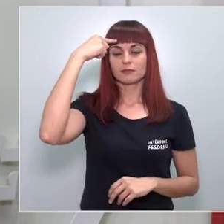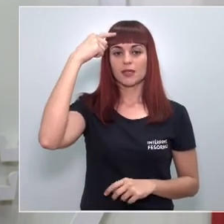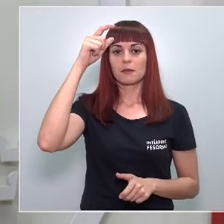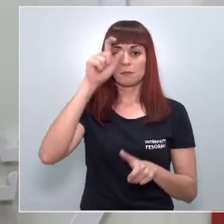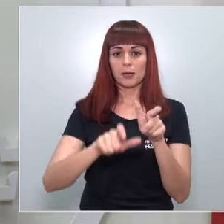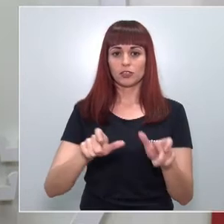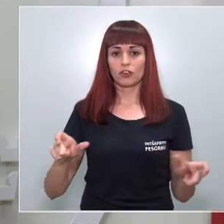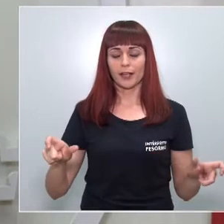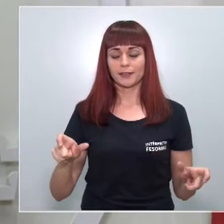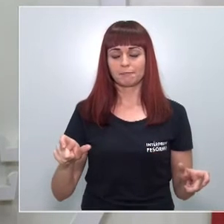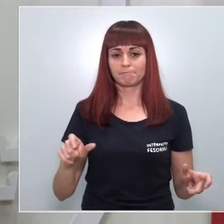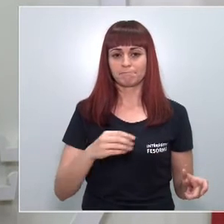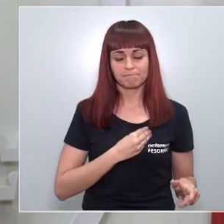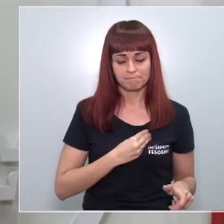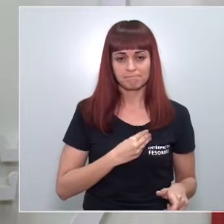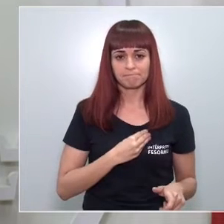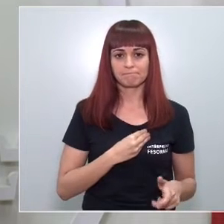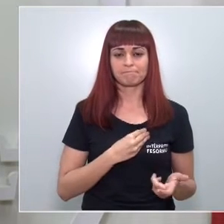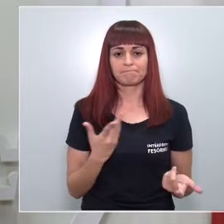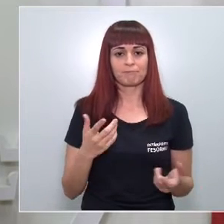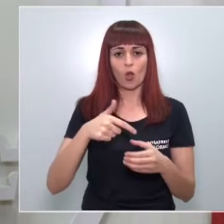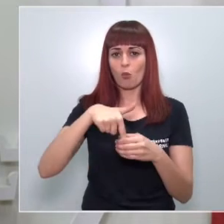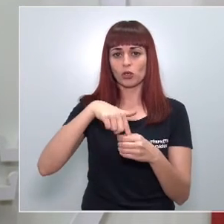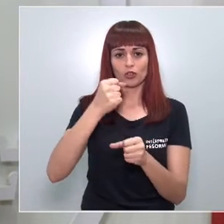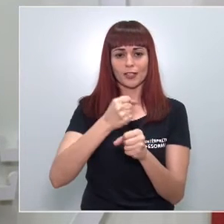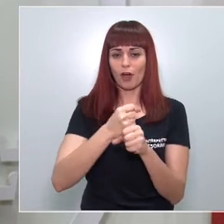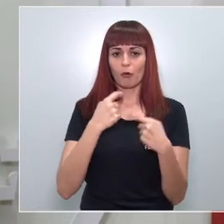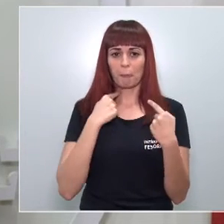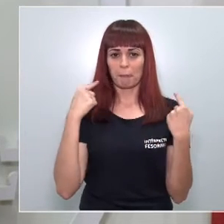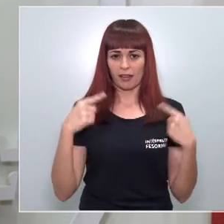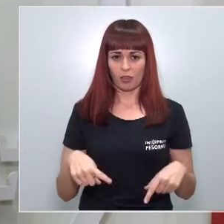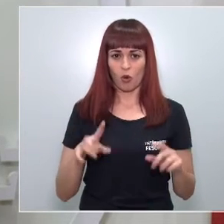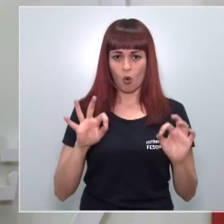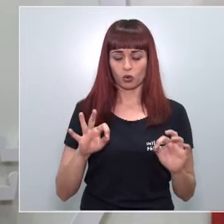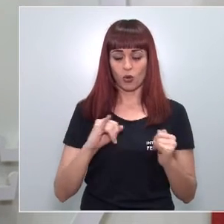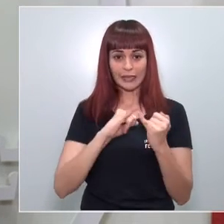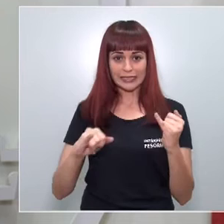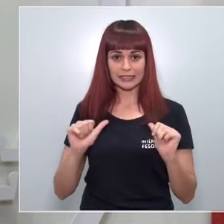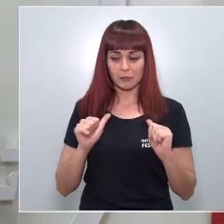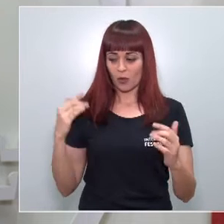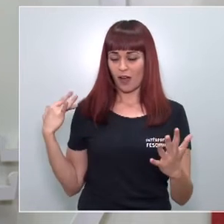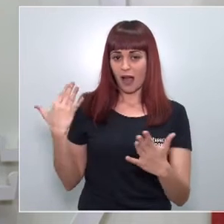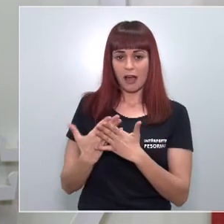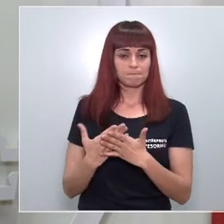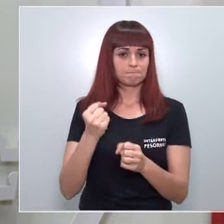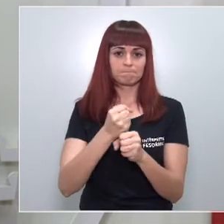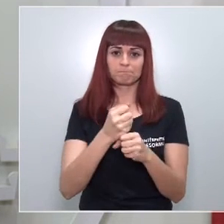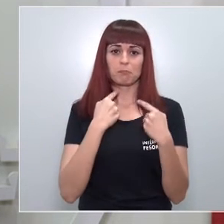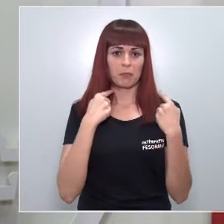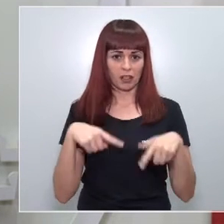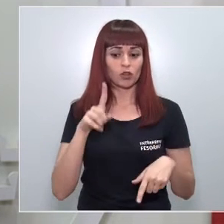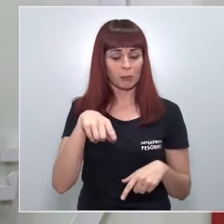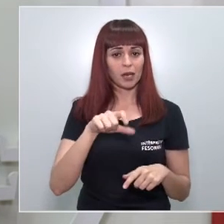todas las personas que desgraciadamente han perdido su puesto de trabajo desde el inicio de esta terrible crisis y a los autónomos o